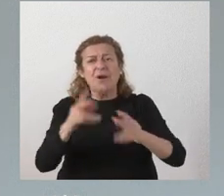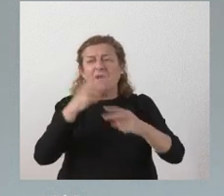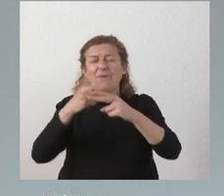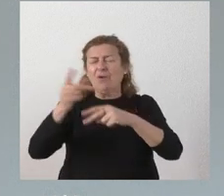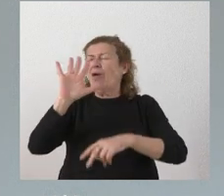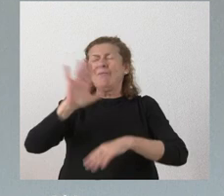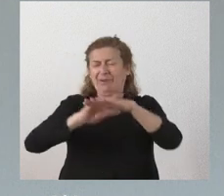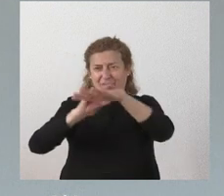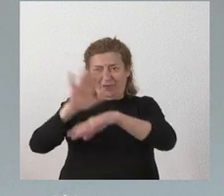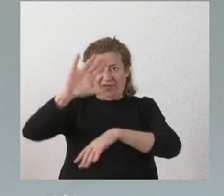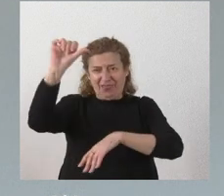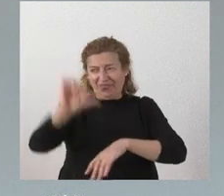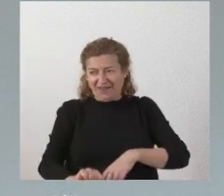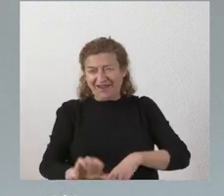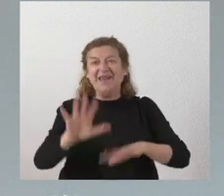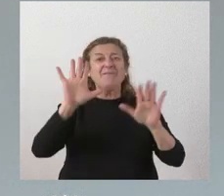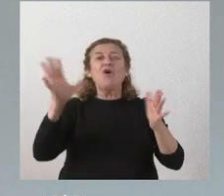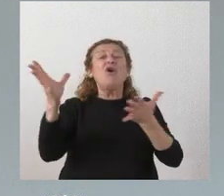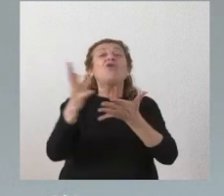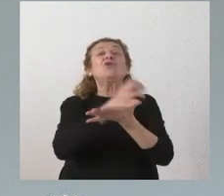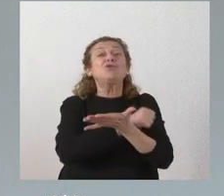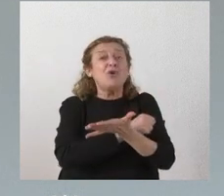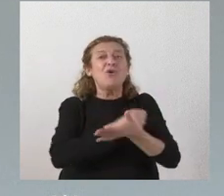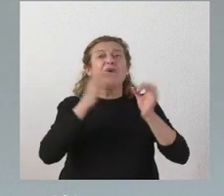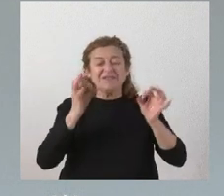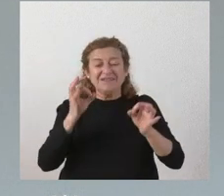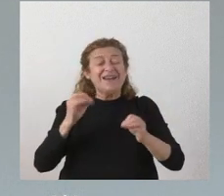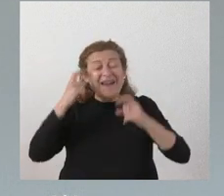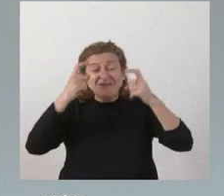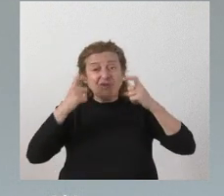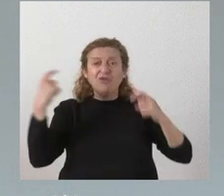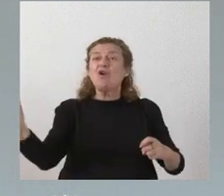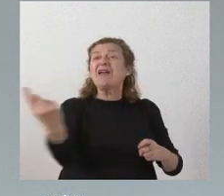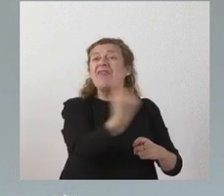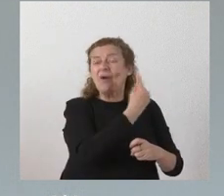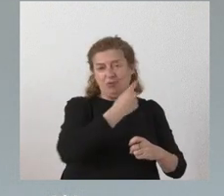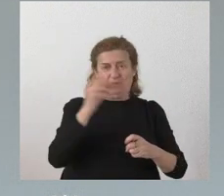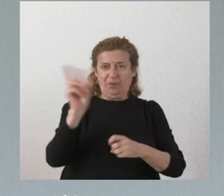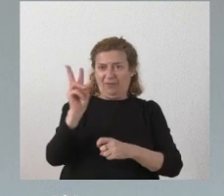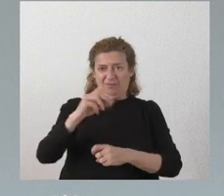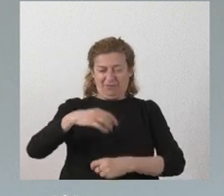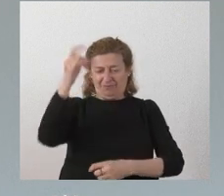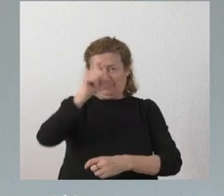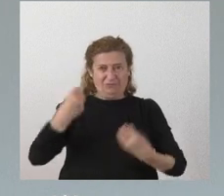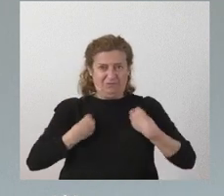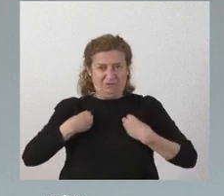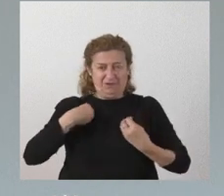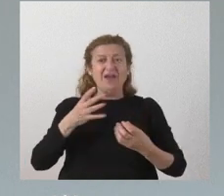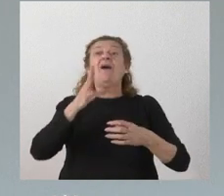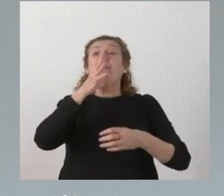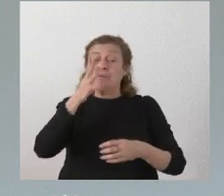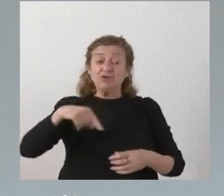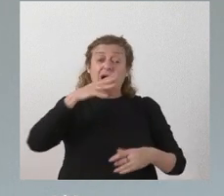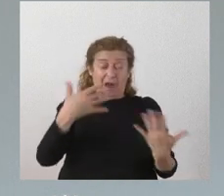pero sobre todo y ante todo es fruto de todos y cada uno de los vallesoletanos por tanto los gestores actuales del